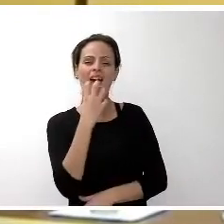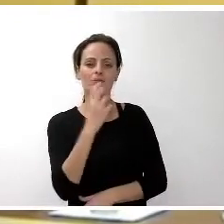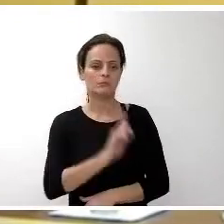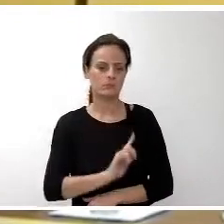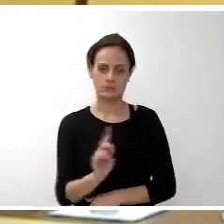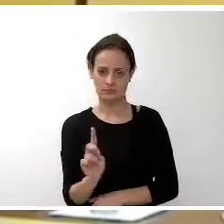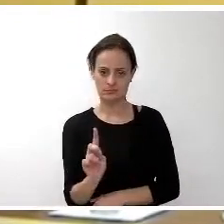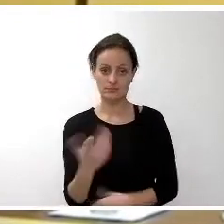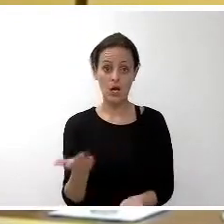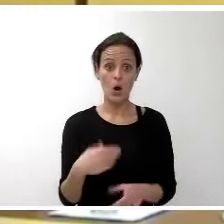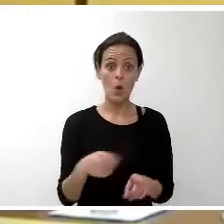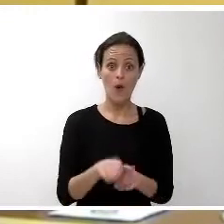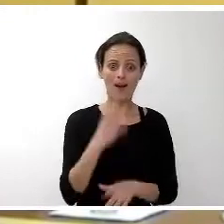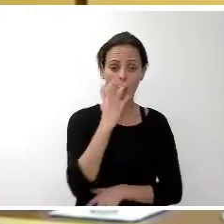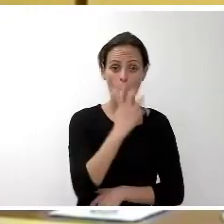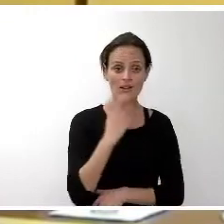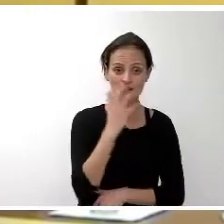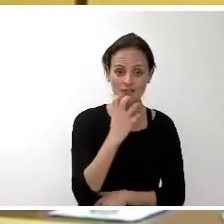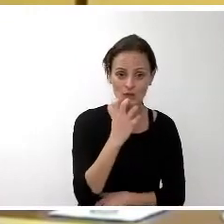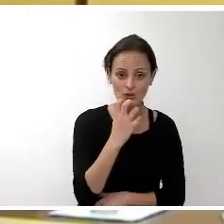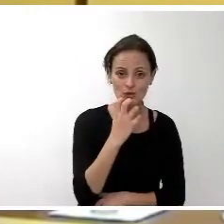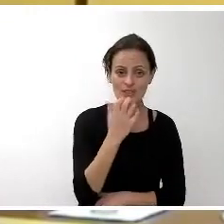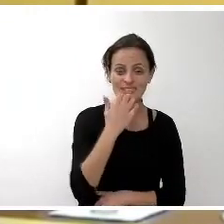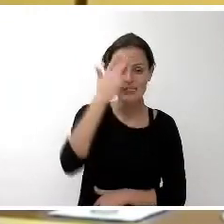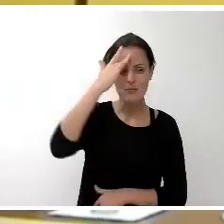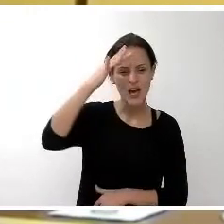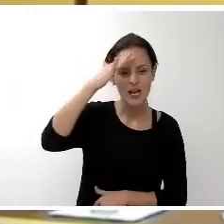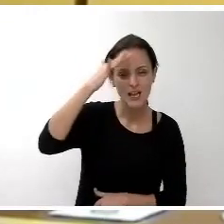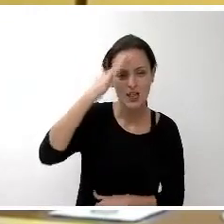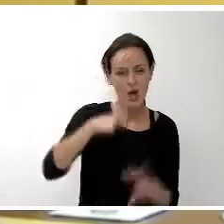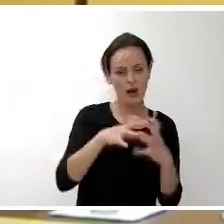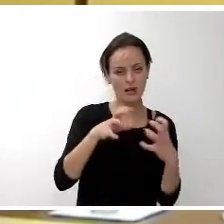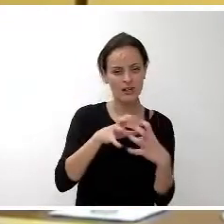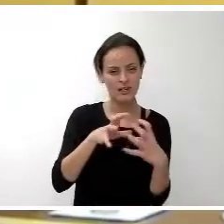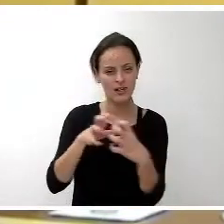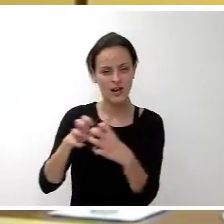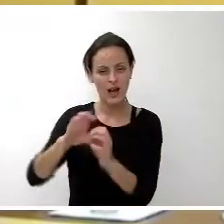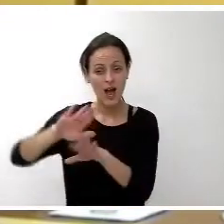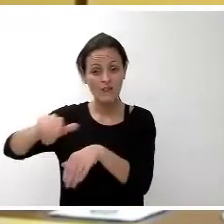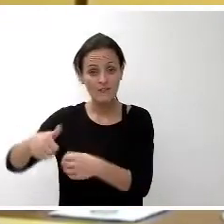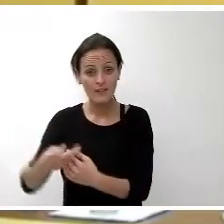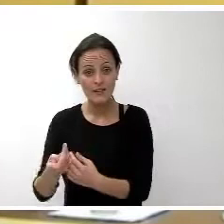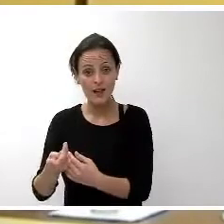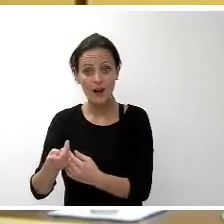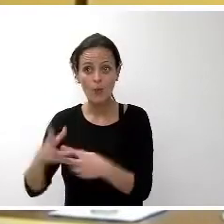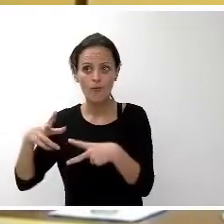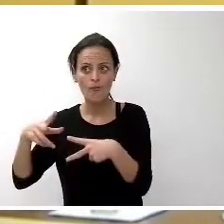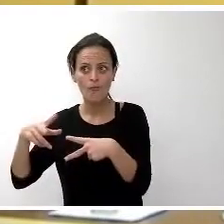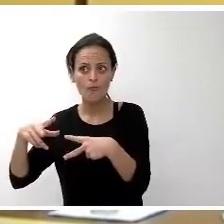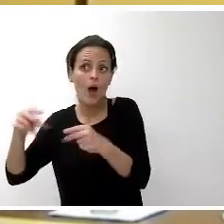Pero como en los cuentos, con imaginación y ganas se encuentran, se consiguen finales felices.